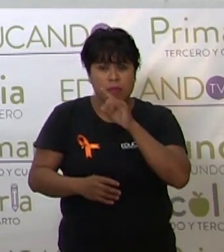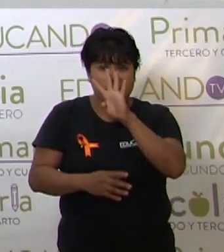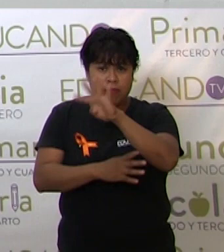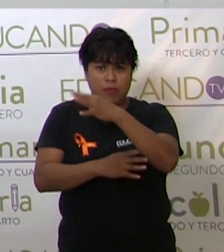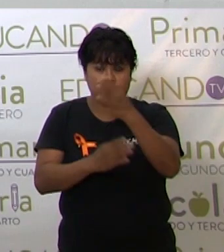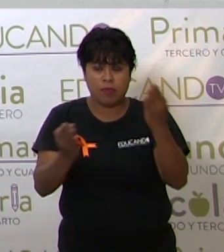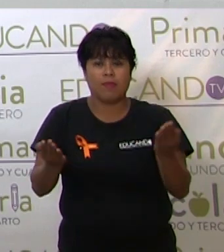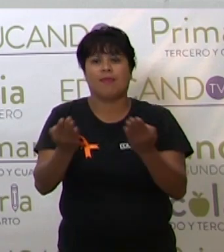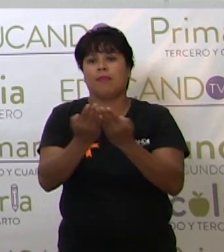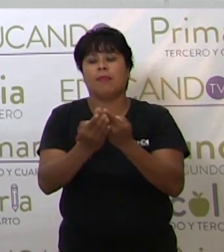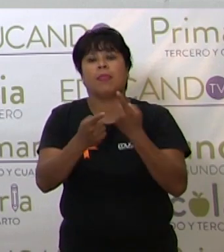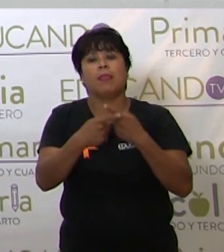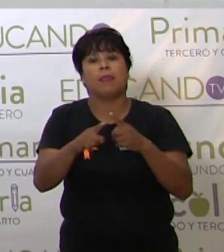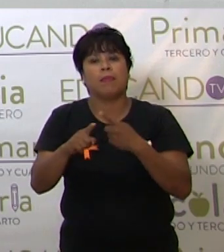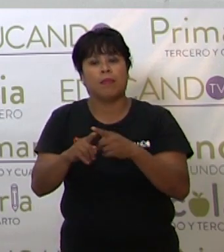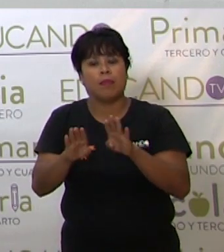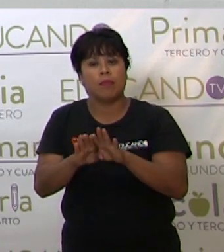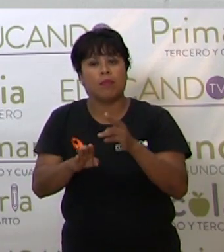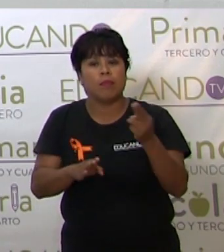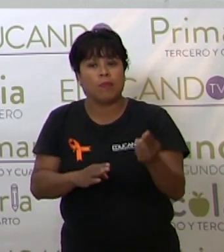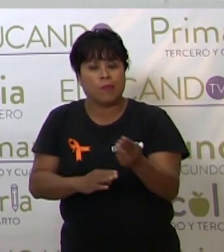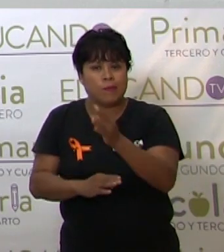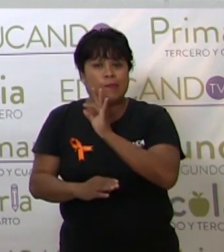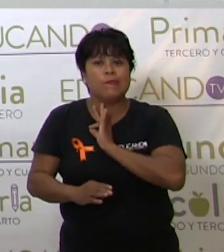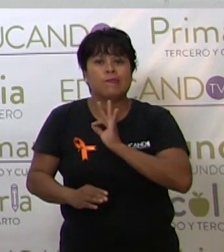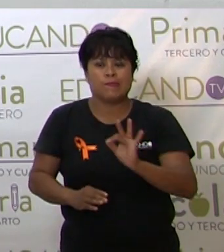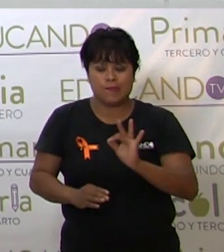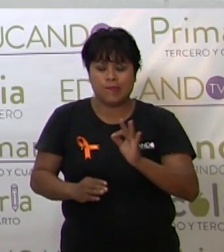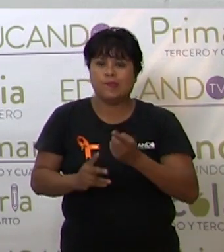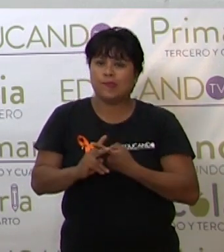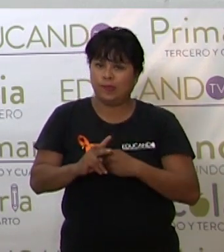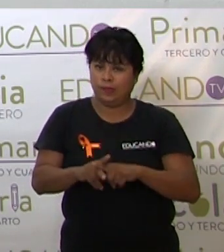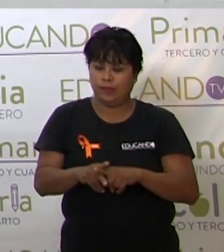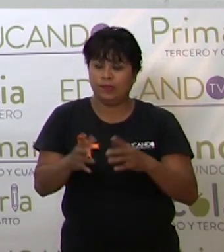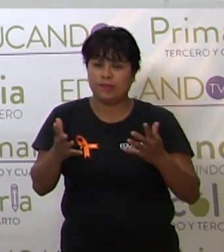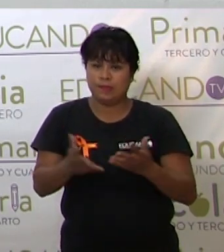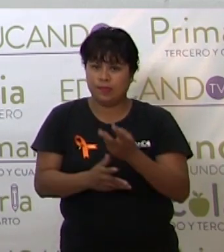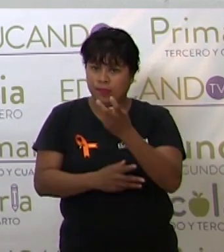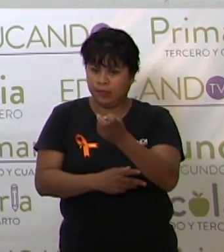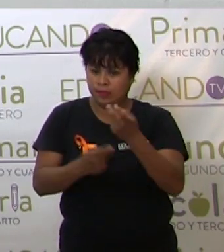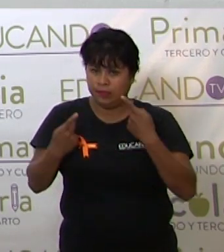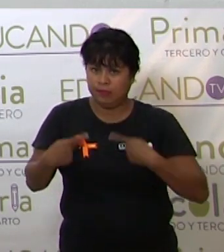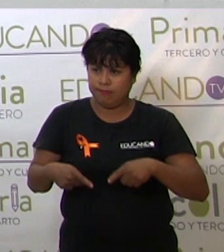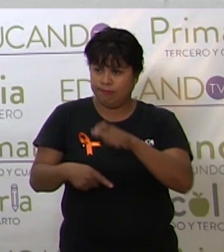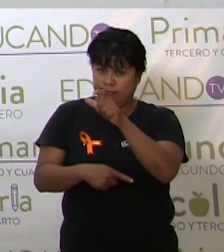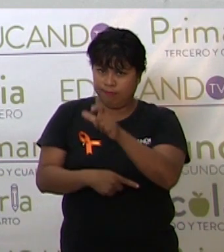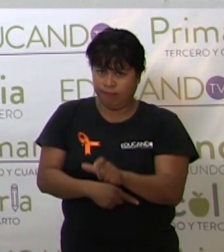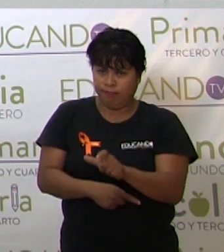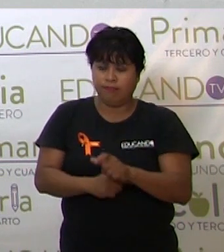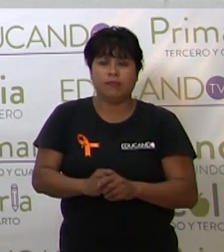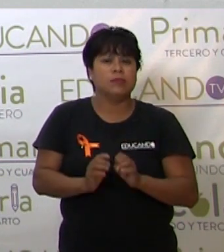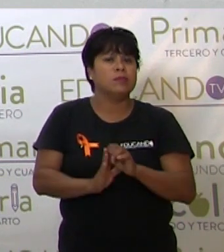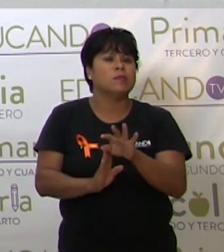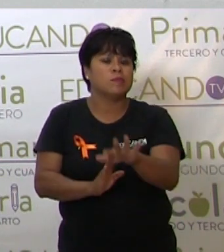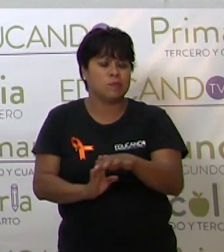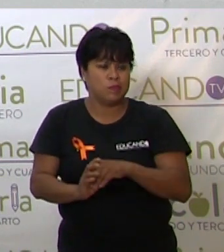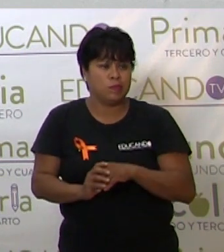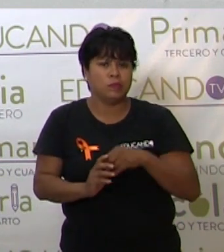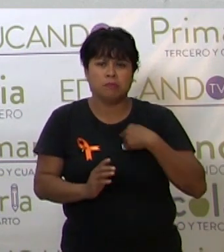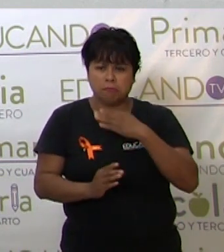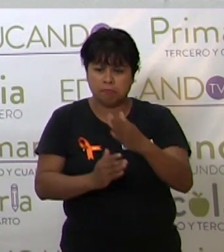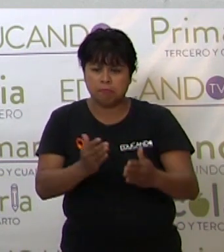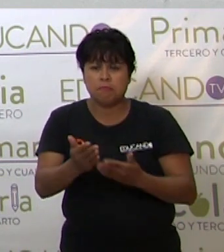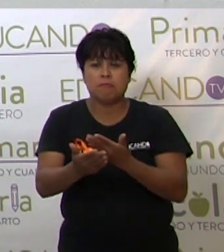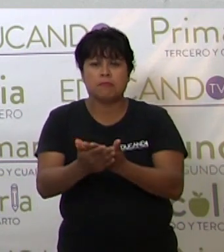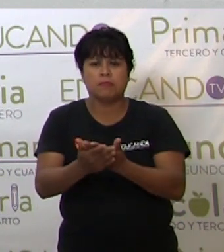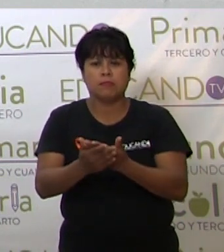algunos aspectos que ustedes pueden abordar acerca de este personaje. Por ejemplo, les propuse